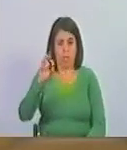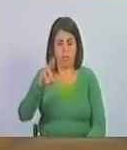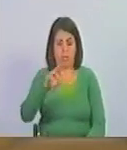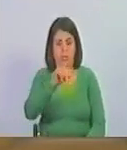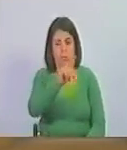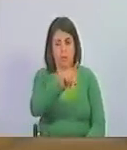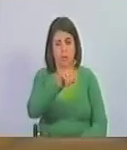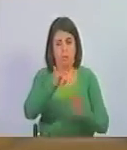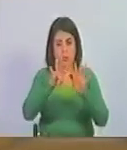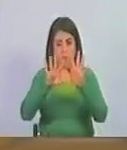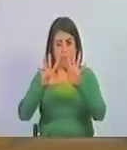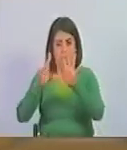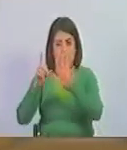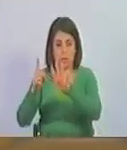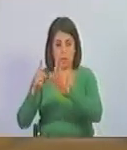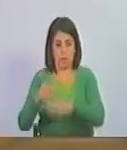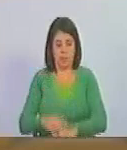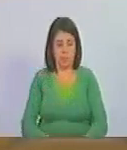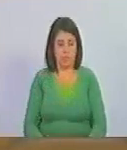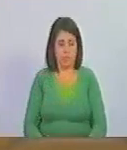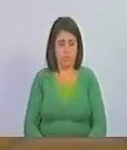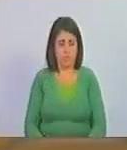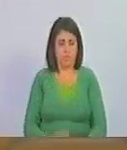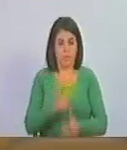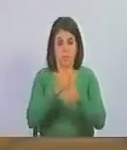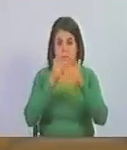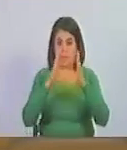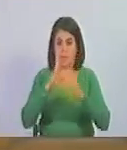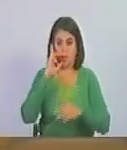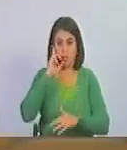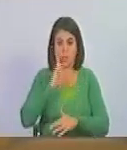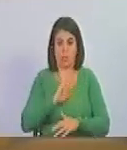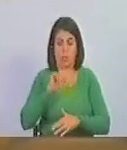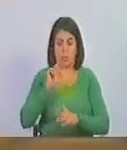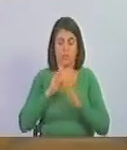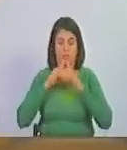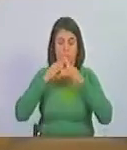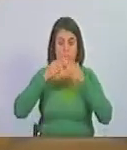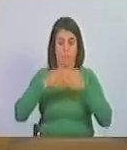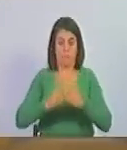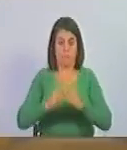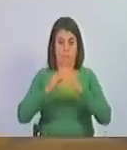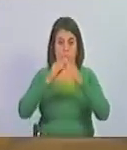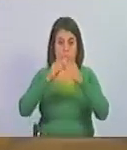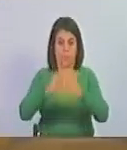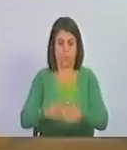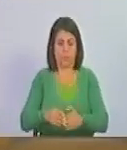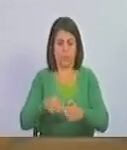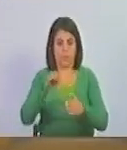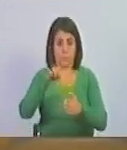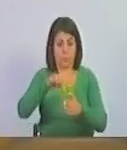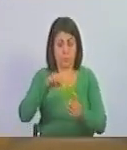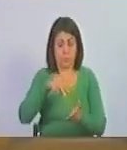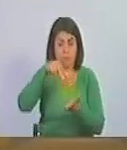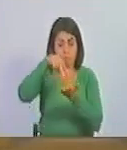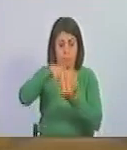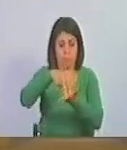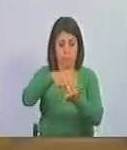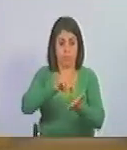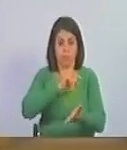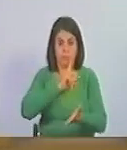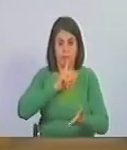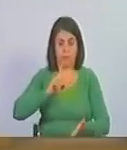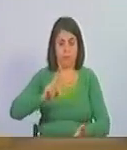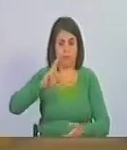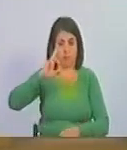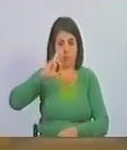de 1816. El libertador Simón Bolívar se embarca en un buque denominado General